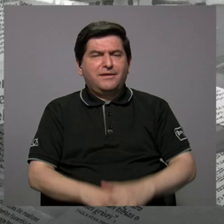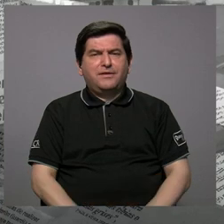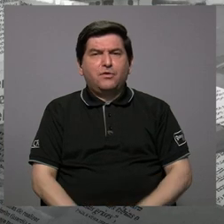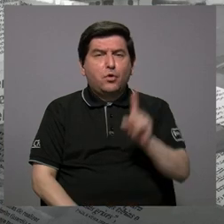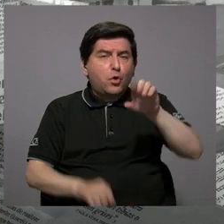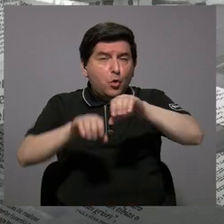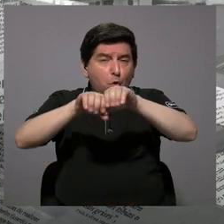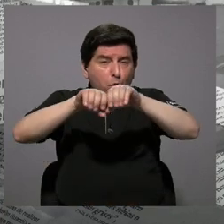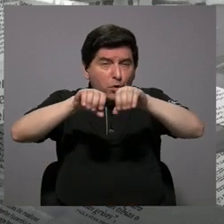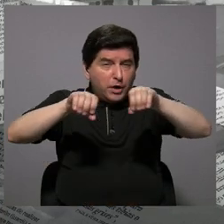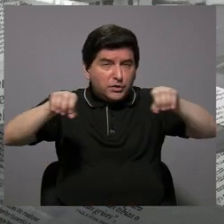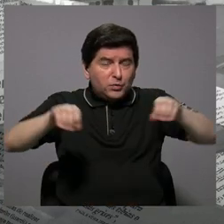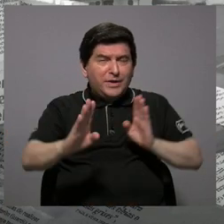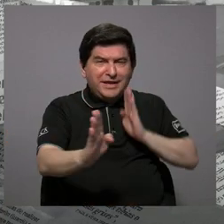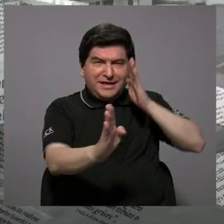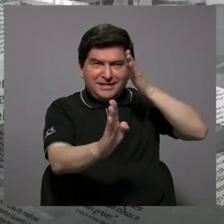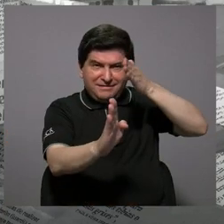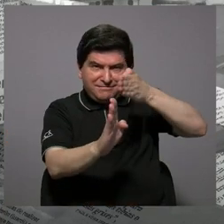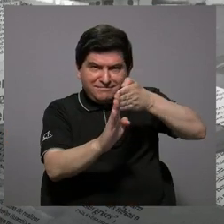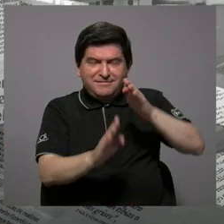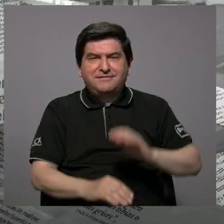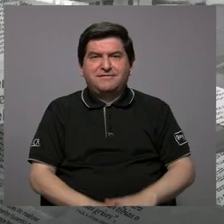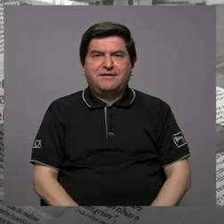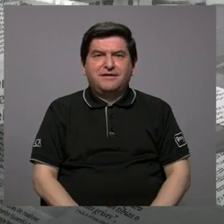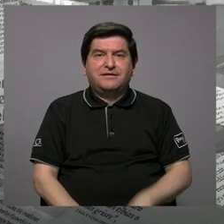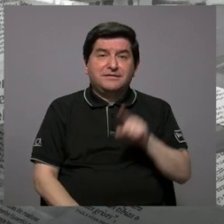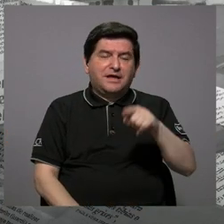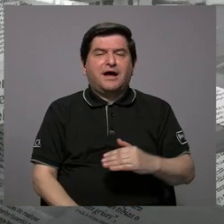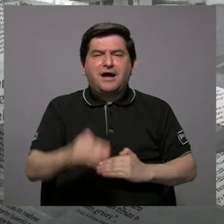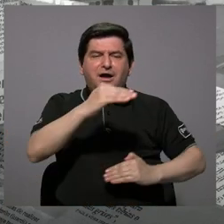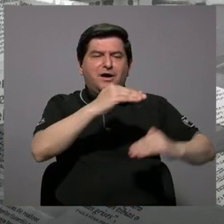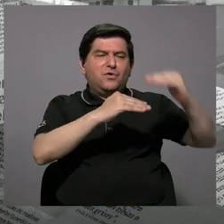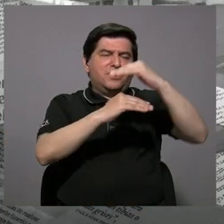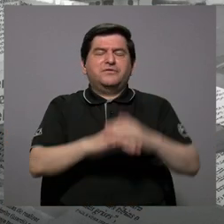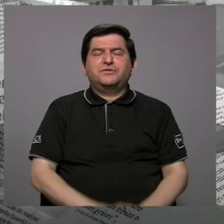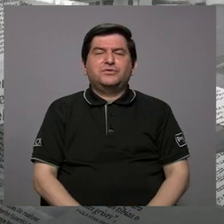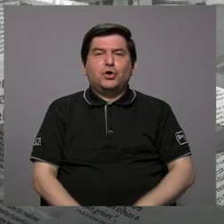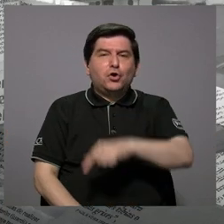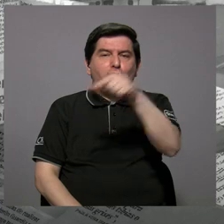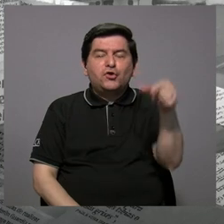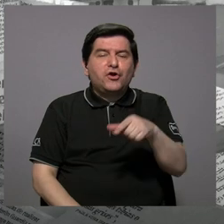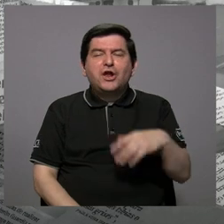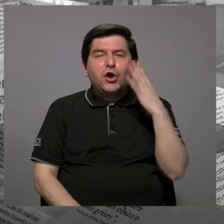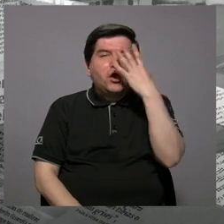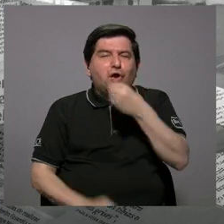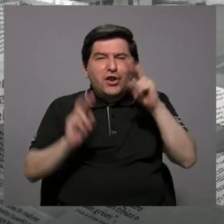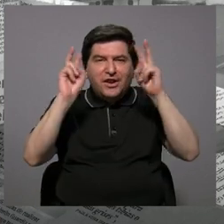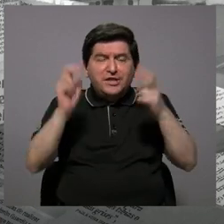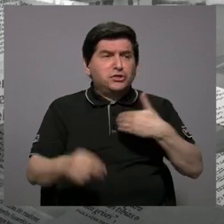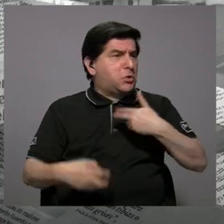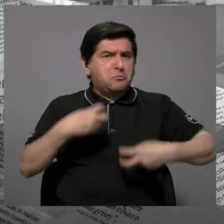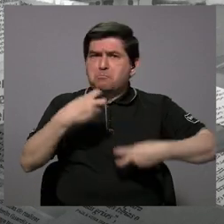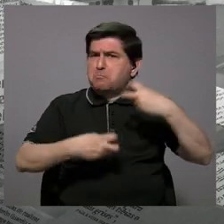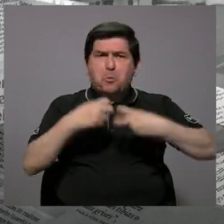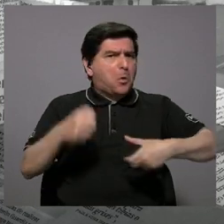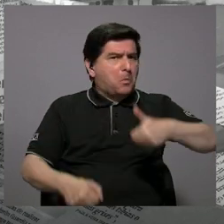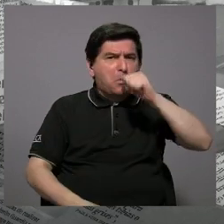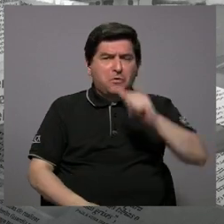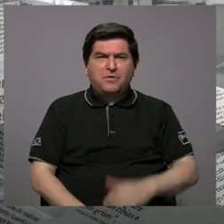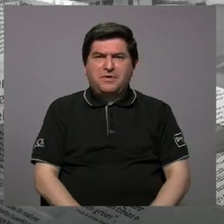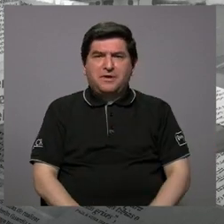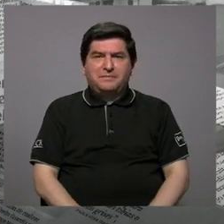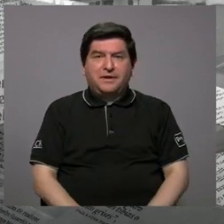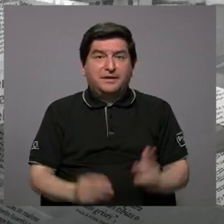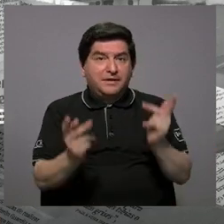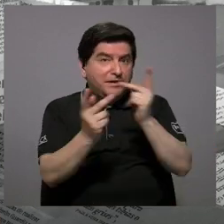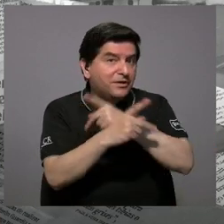hay una tubería que viene directa a un condominio que se llama Río Lindo, los cuales no tienen problema de agua y lo